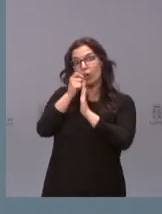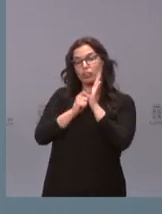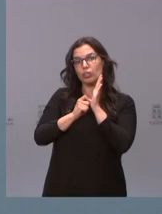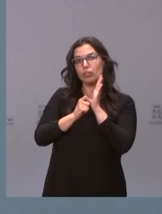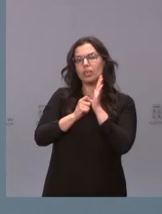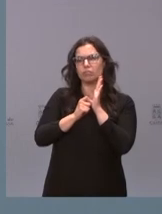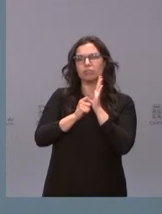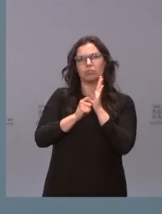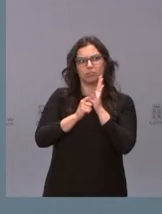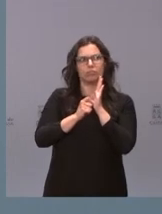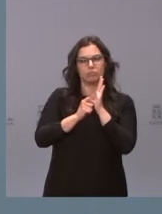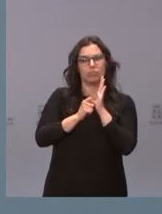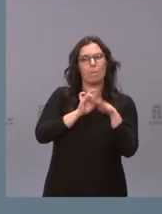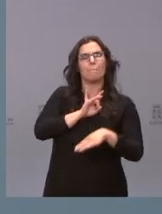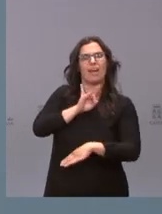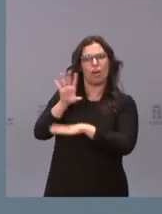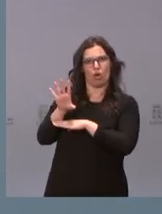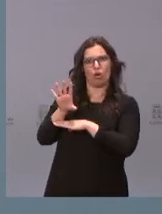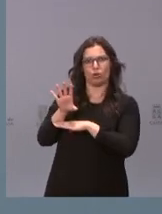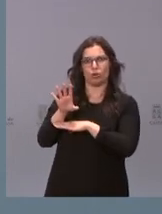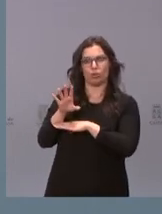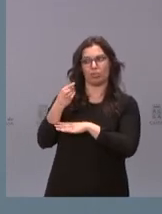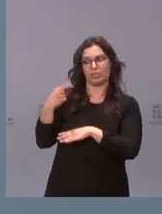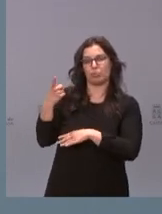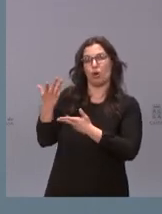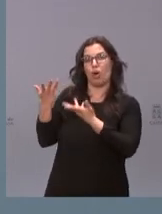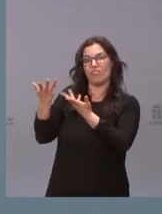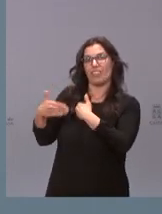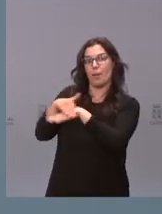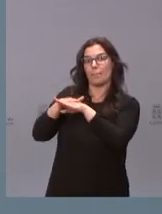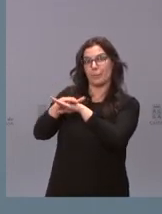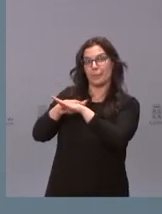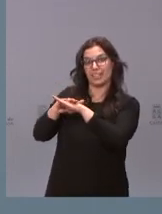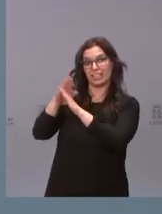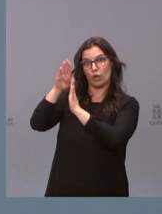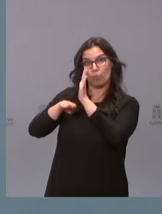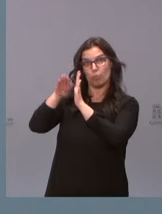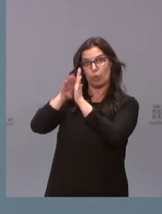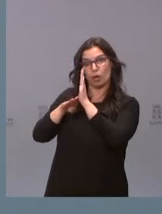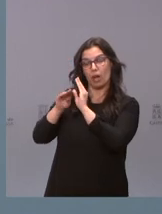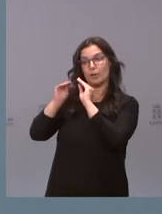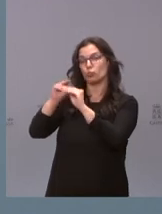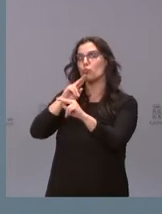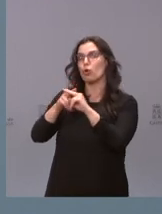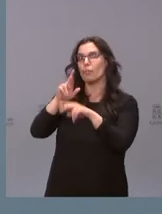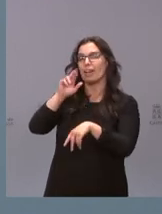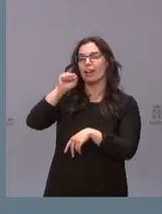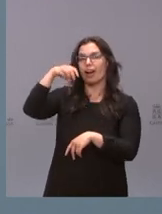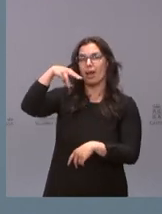significativamente mejores que las ofrecidas por el Ministerio con el programa Ramón y Cajal.